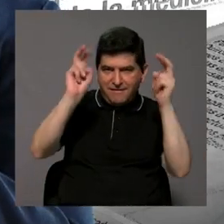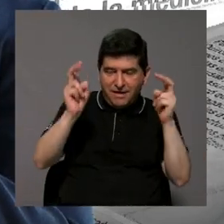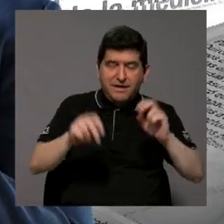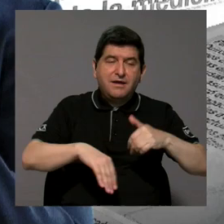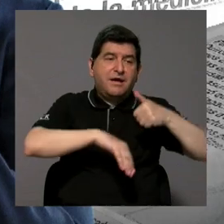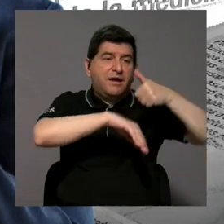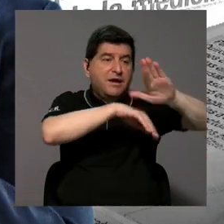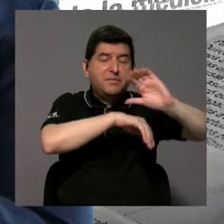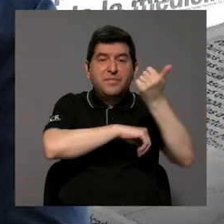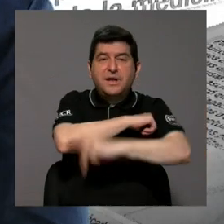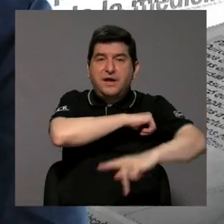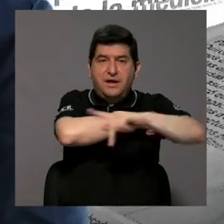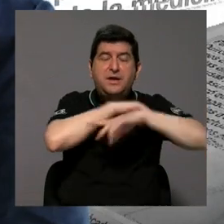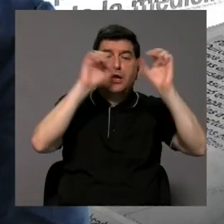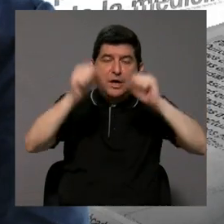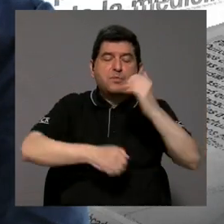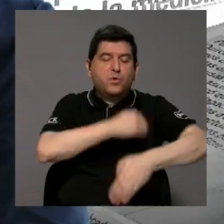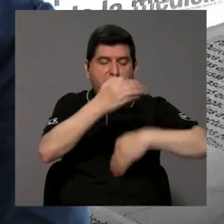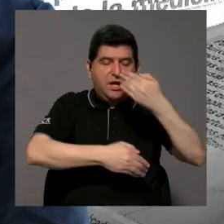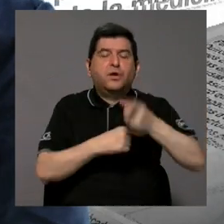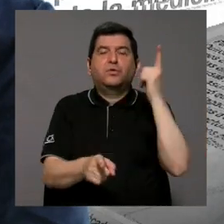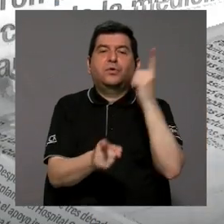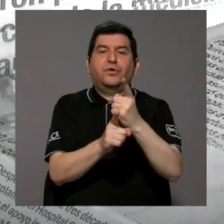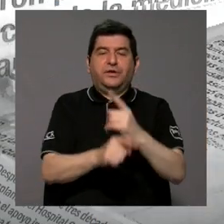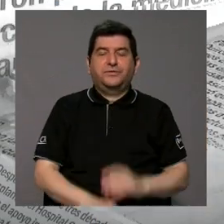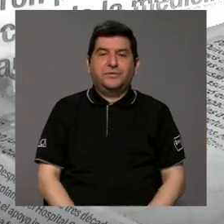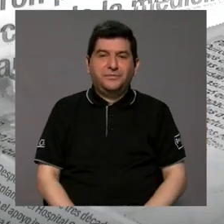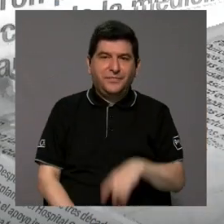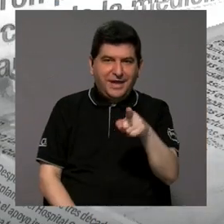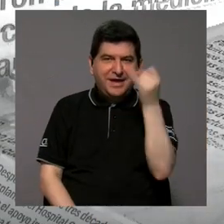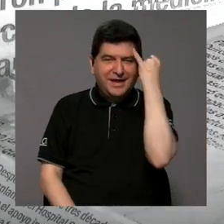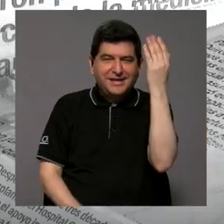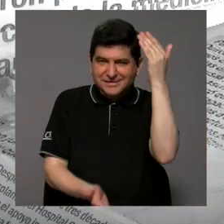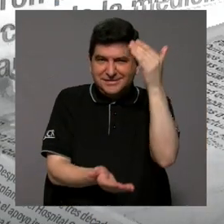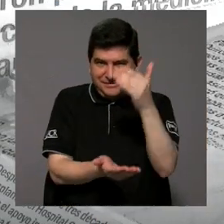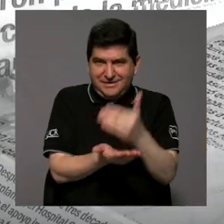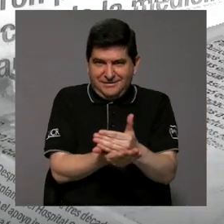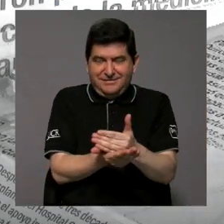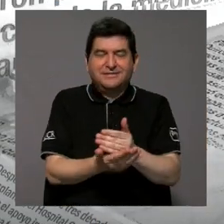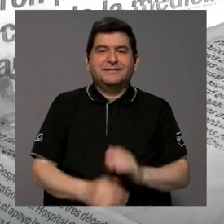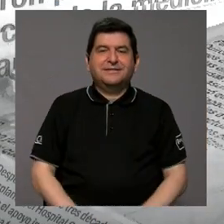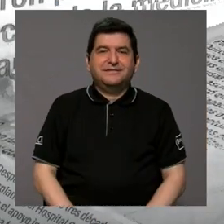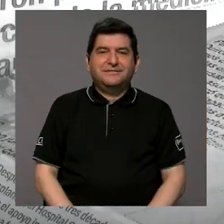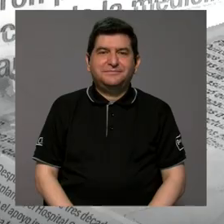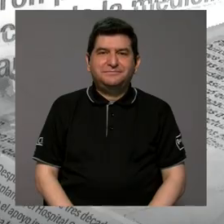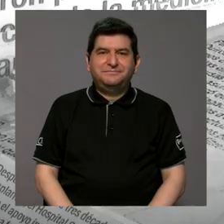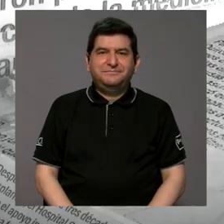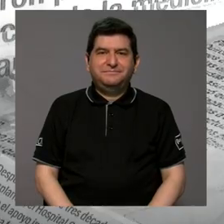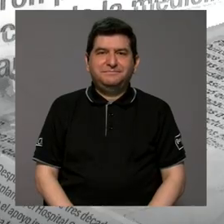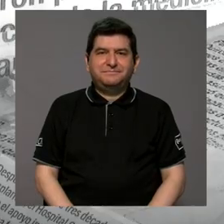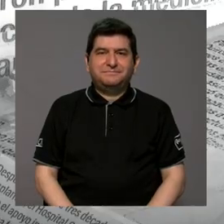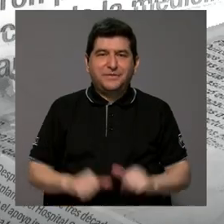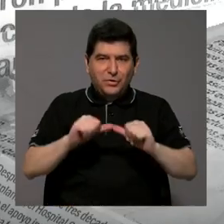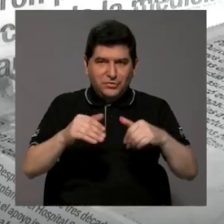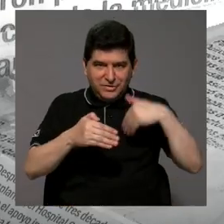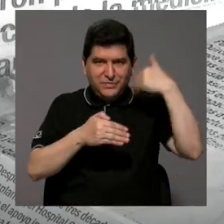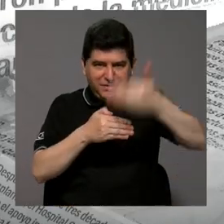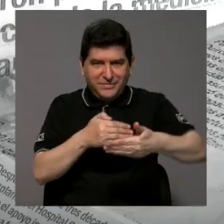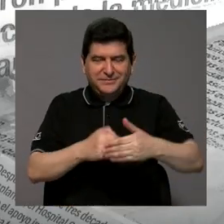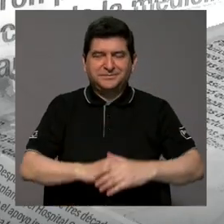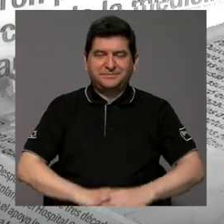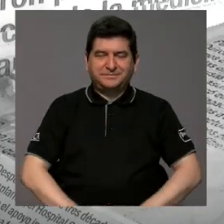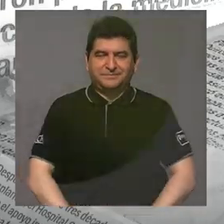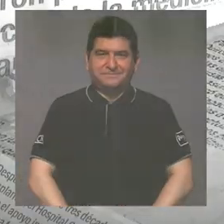otro país que le pueda dar el debido procesamiento vamos a quedarnos aquí vamos a hacer una pausa y estamos pronto de